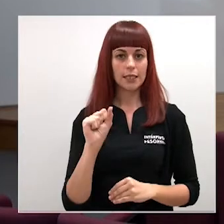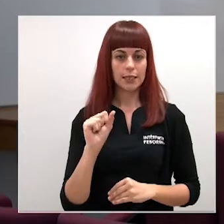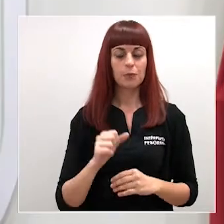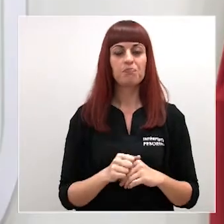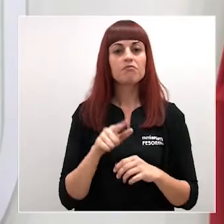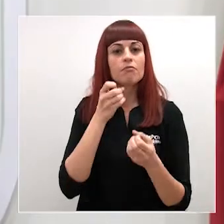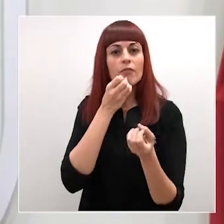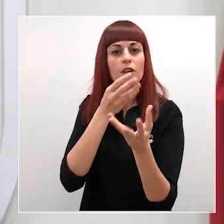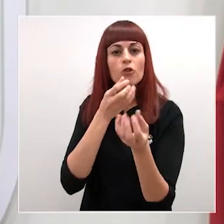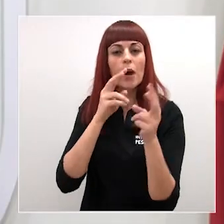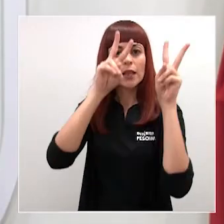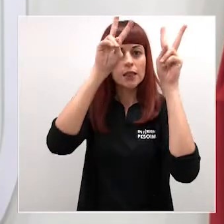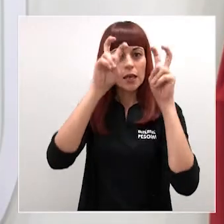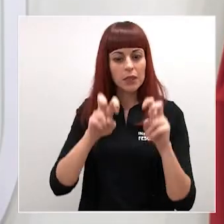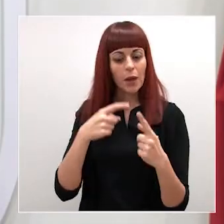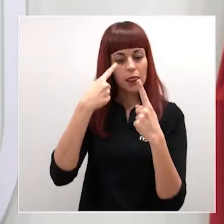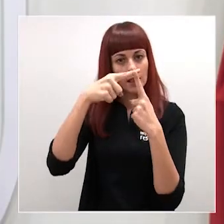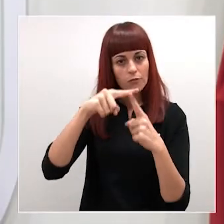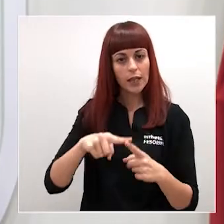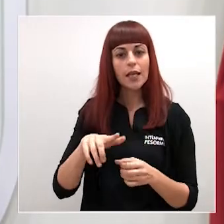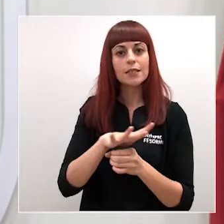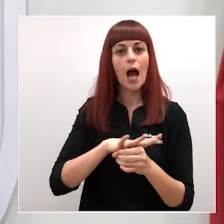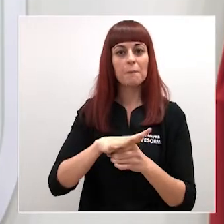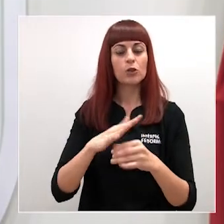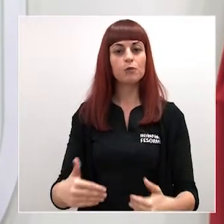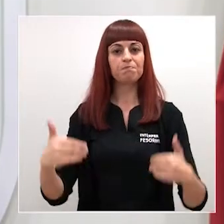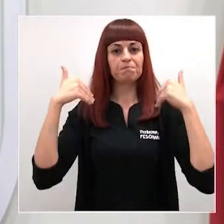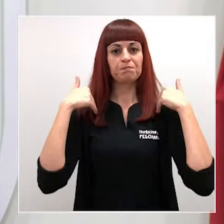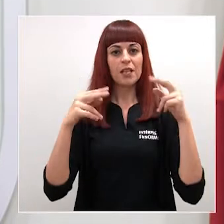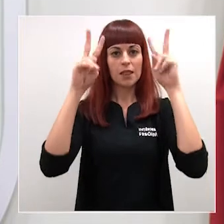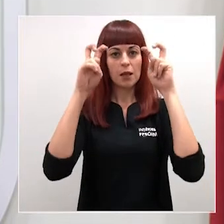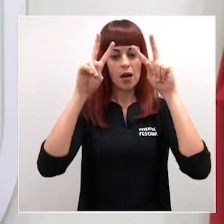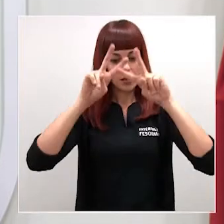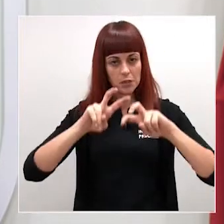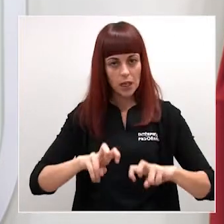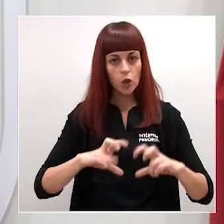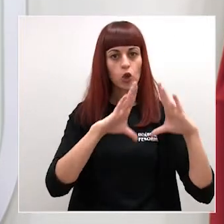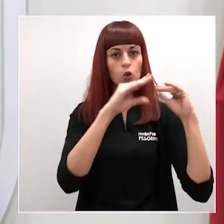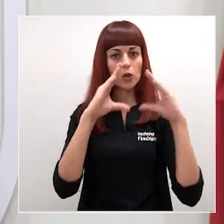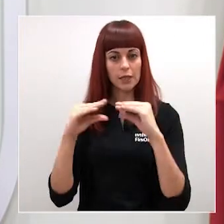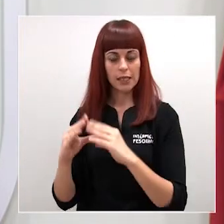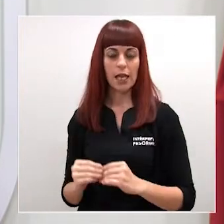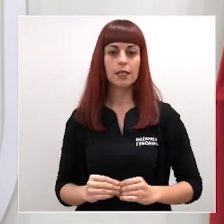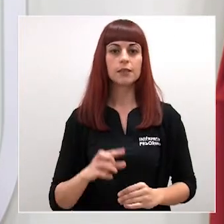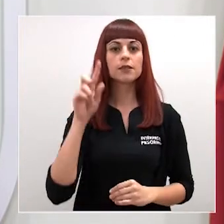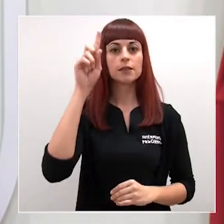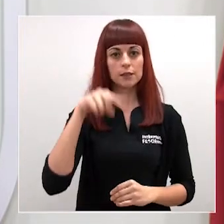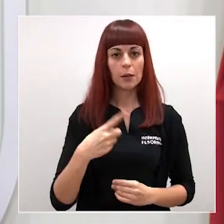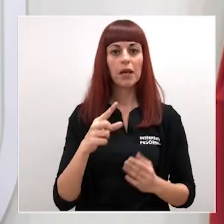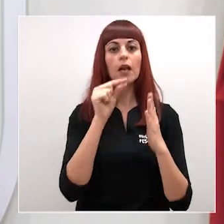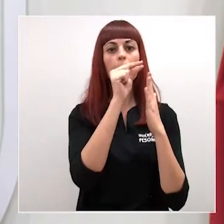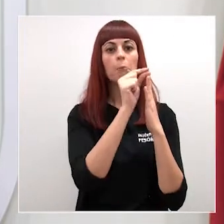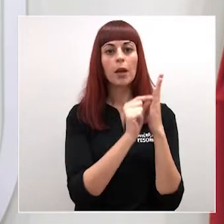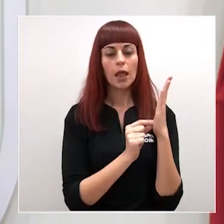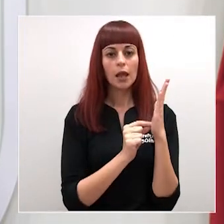informar de distintos asuntos de su ámbito de competencias en materia de investigación y universidades, así como también de nuevas medidas